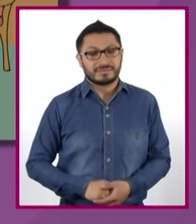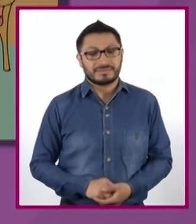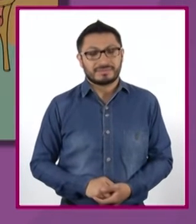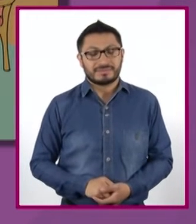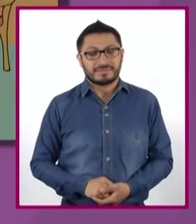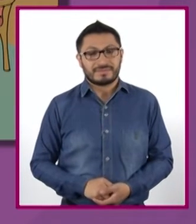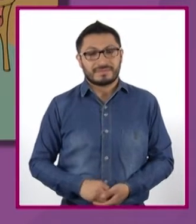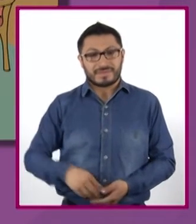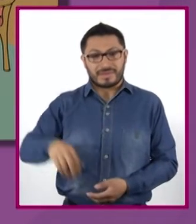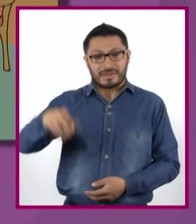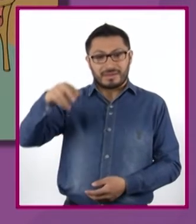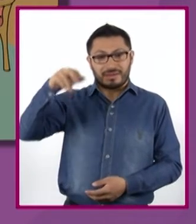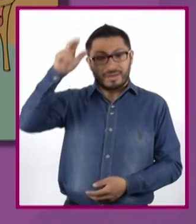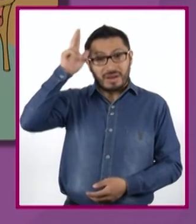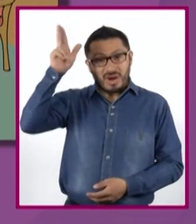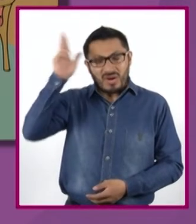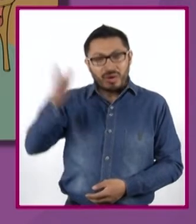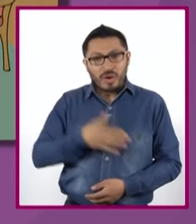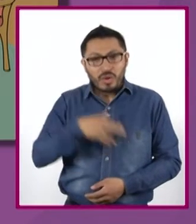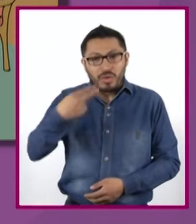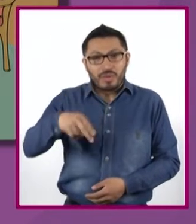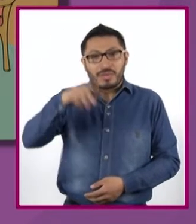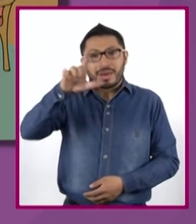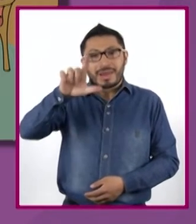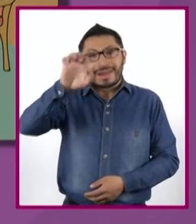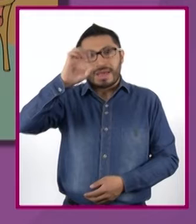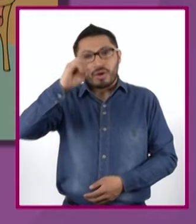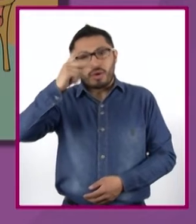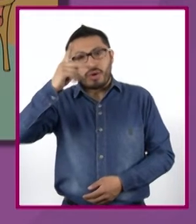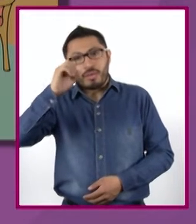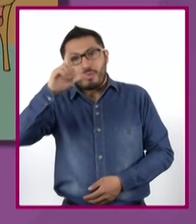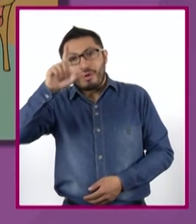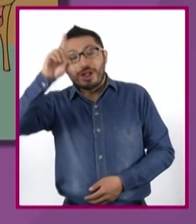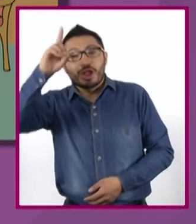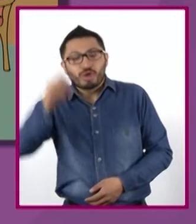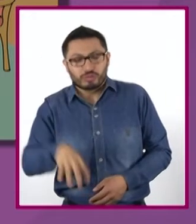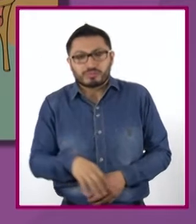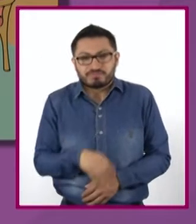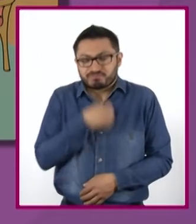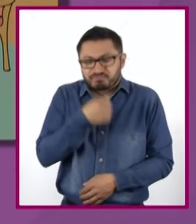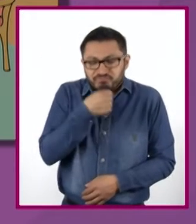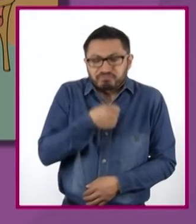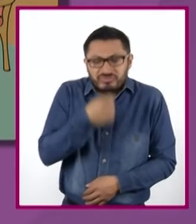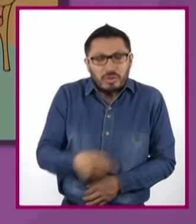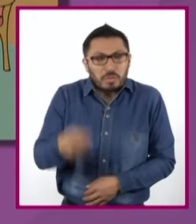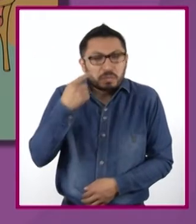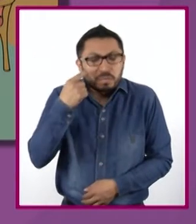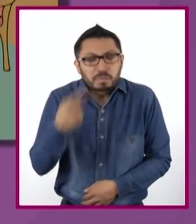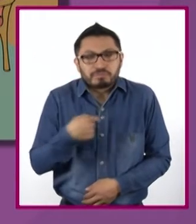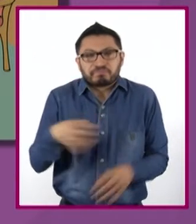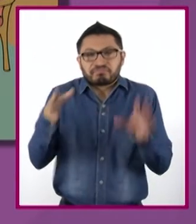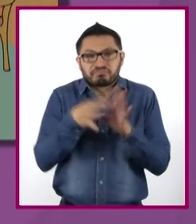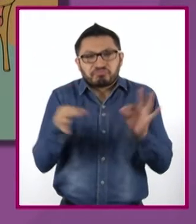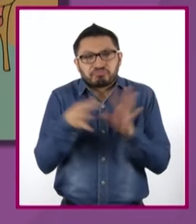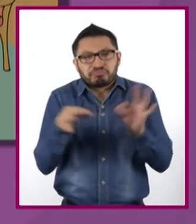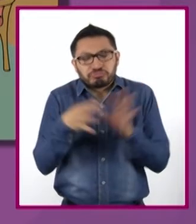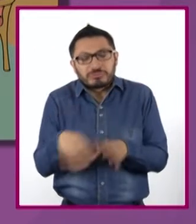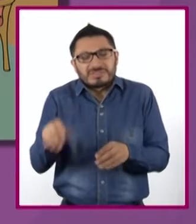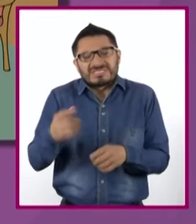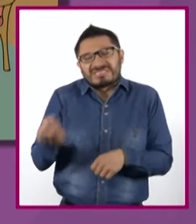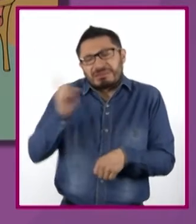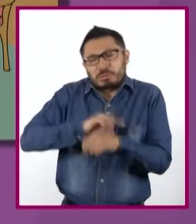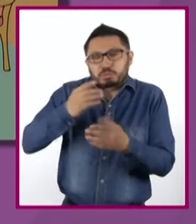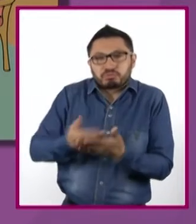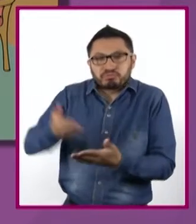Hola, este, yo soy Don Leopoldo, ¿sí? Y fíjense que les quiero platicar que el otro